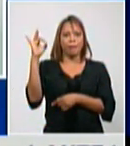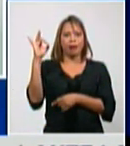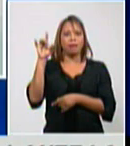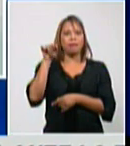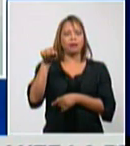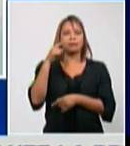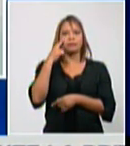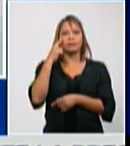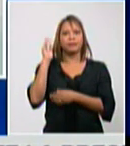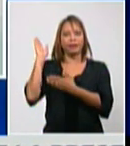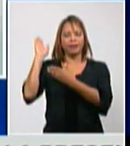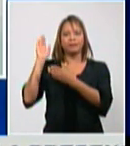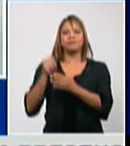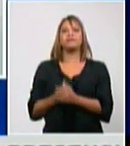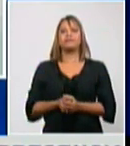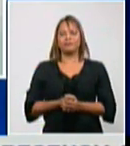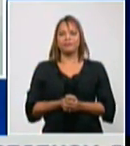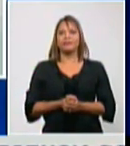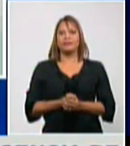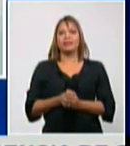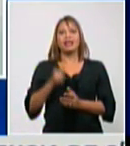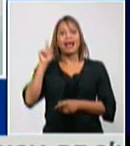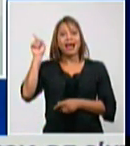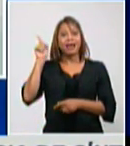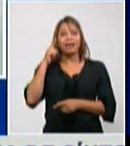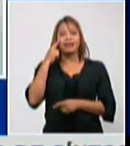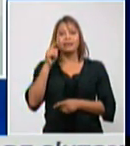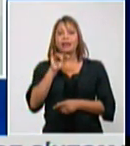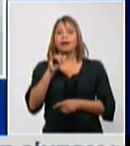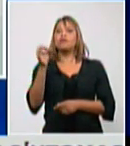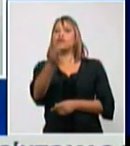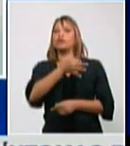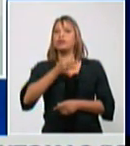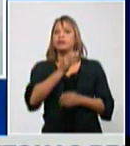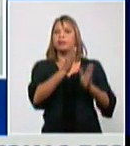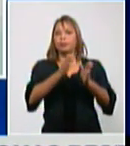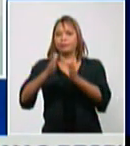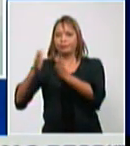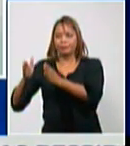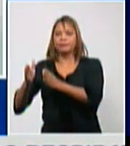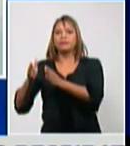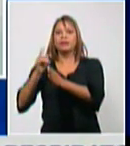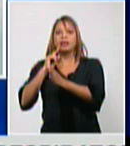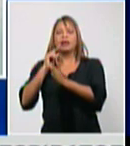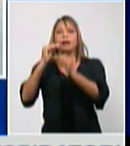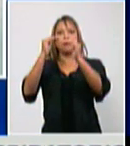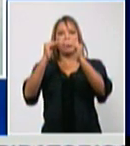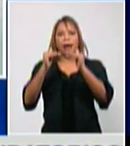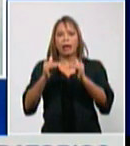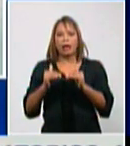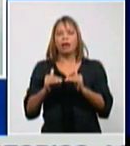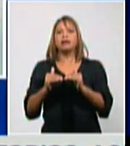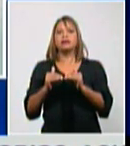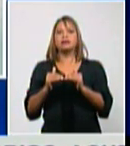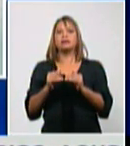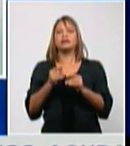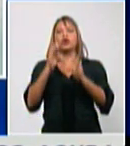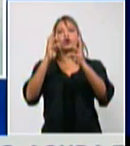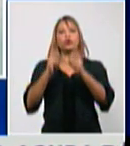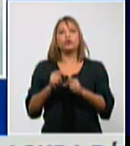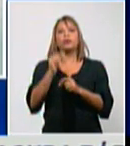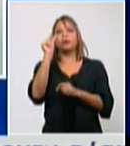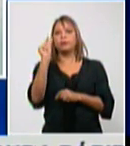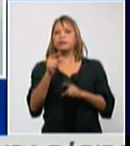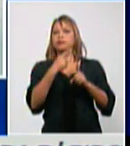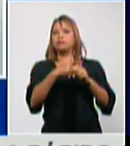en estos momentos? Ya está en pantalla y están los municipios ahí en orden del número de casos estamos hablando de los últimos